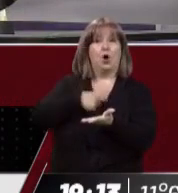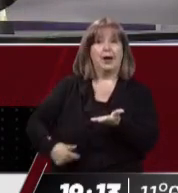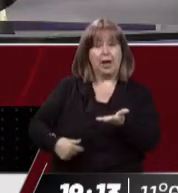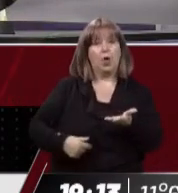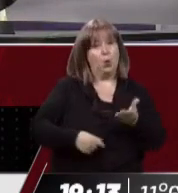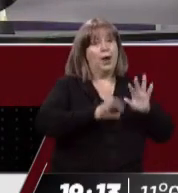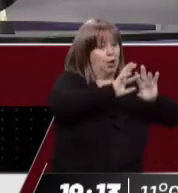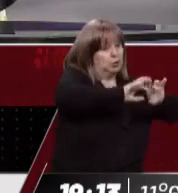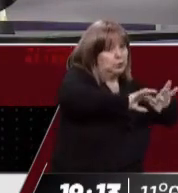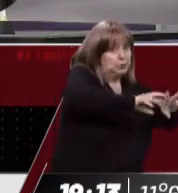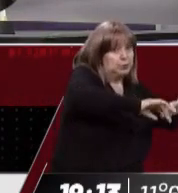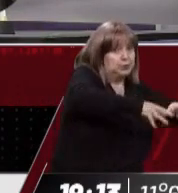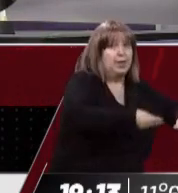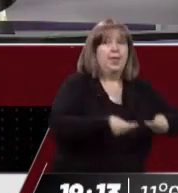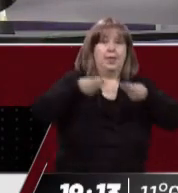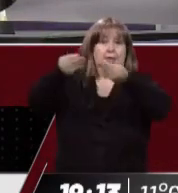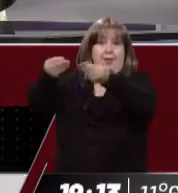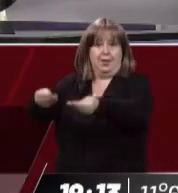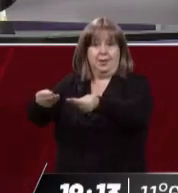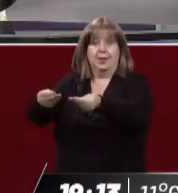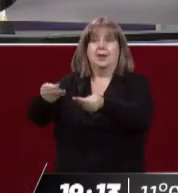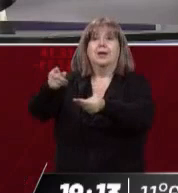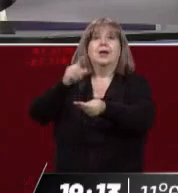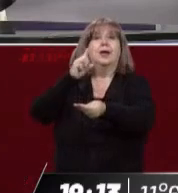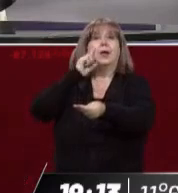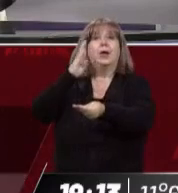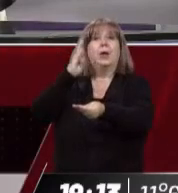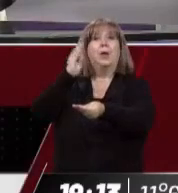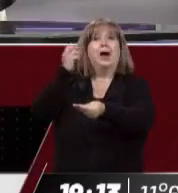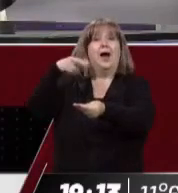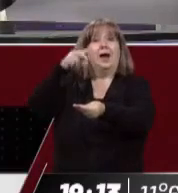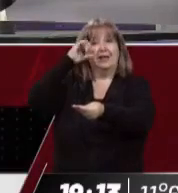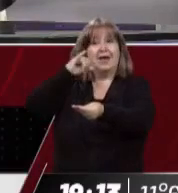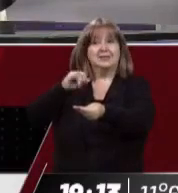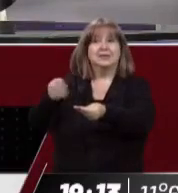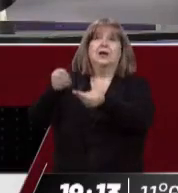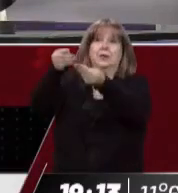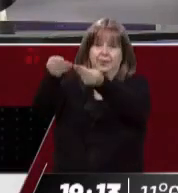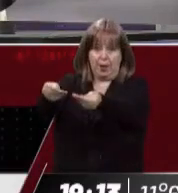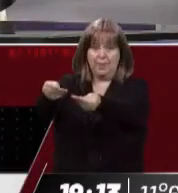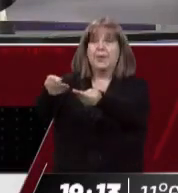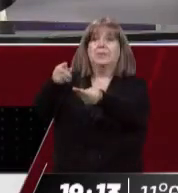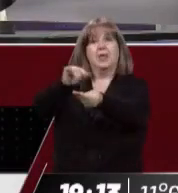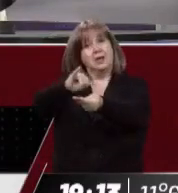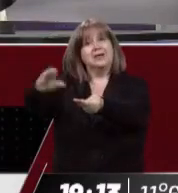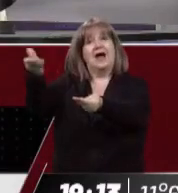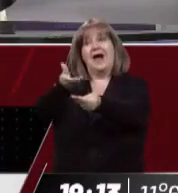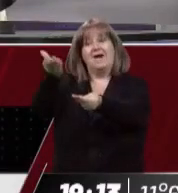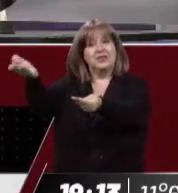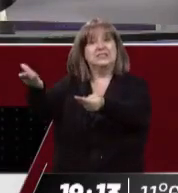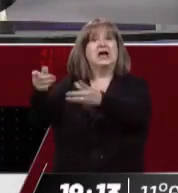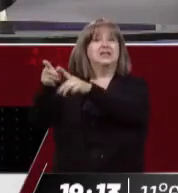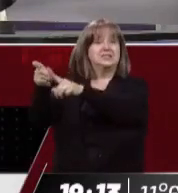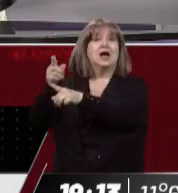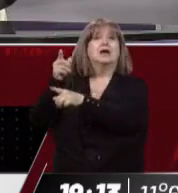Víctor Ibáñez salió a recordar que este decreto puede tener un sesgo de inconstitucionalidad, porque recordó la